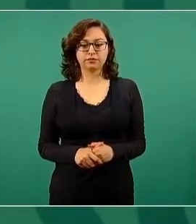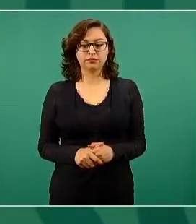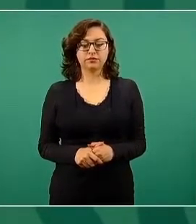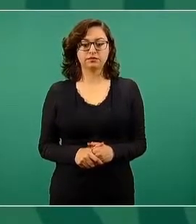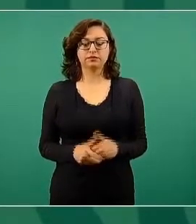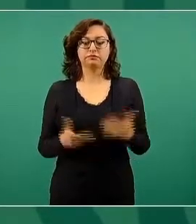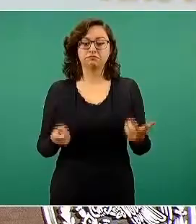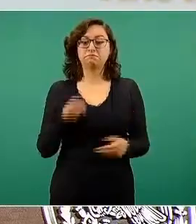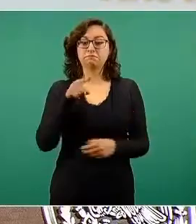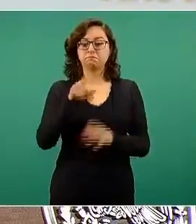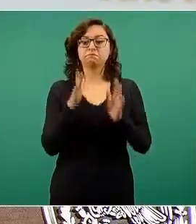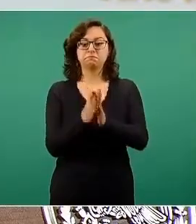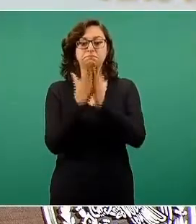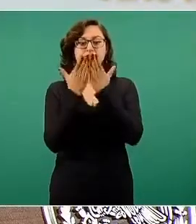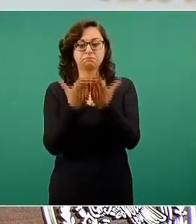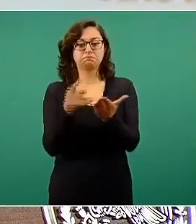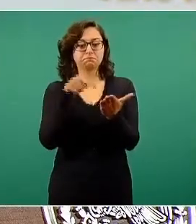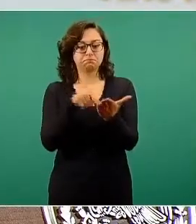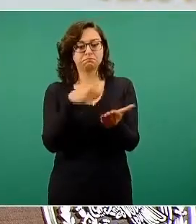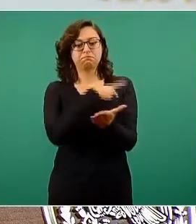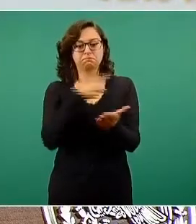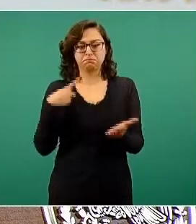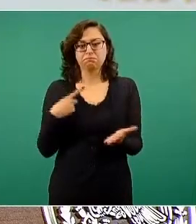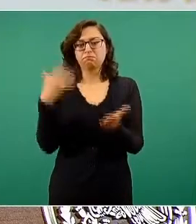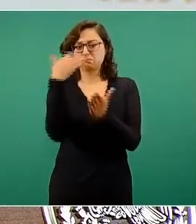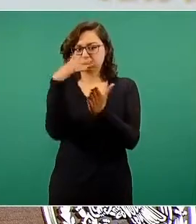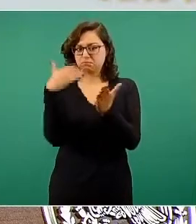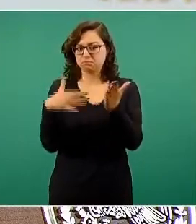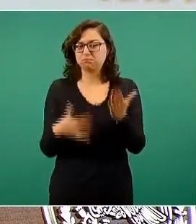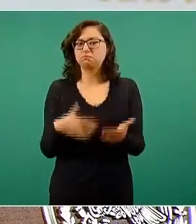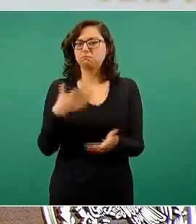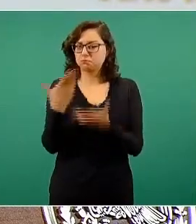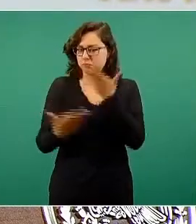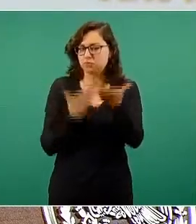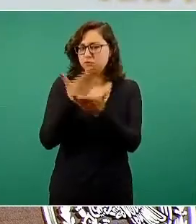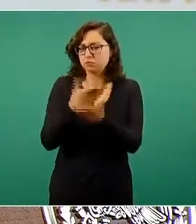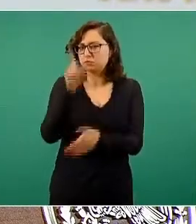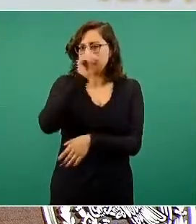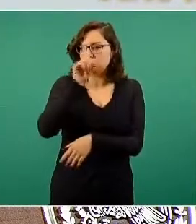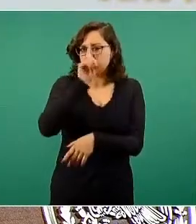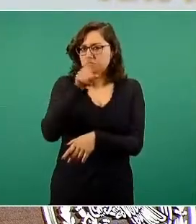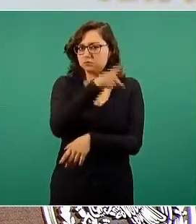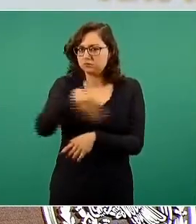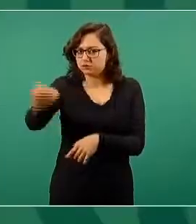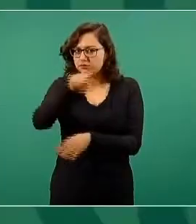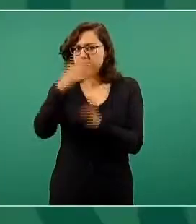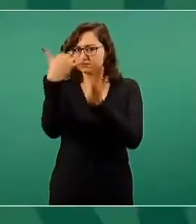leyera y lo recomiendo respetuosamente ese libro de lo que pasó,